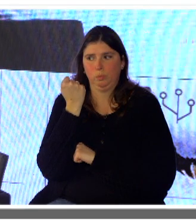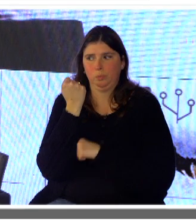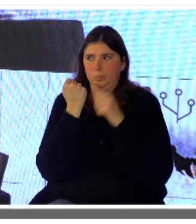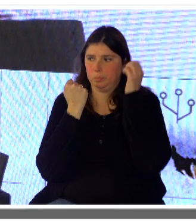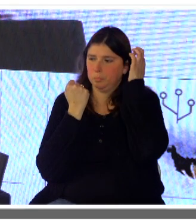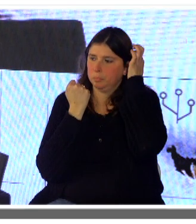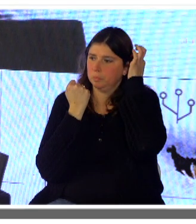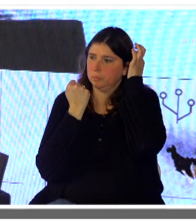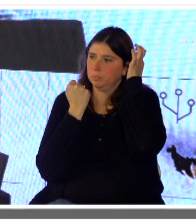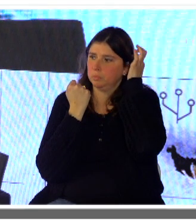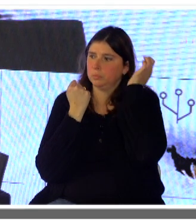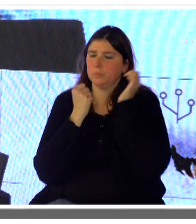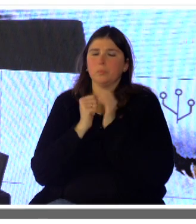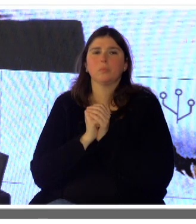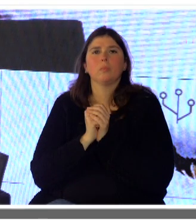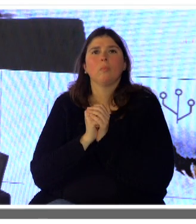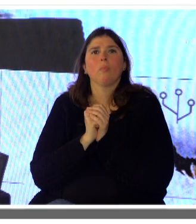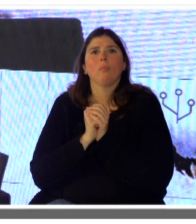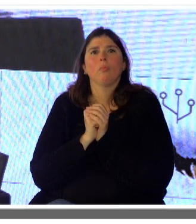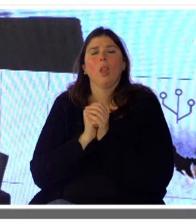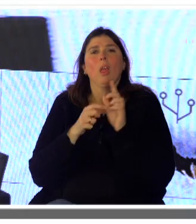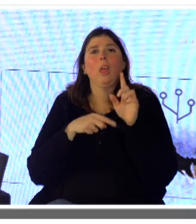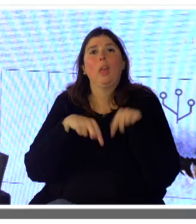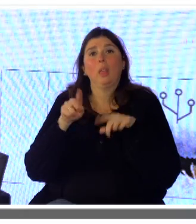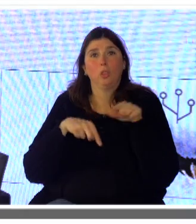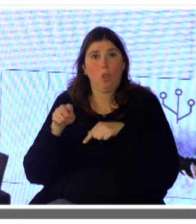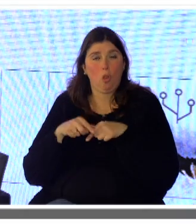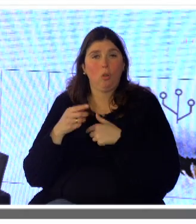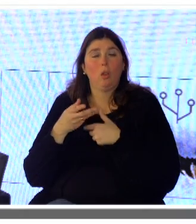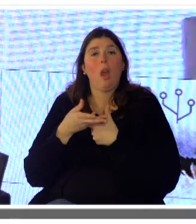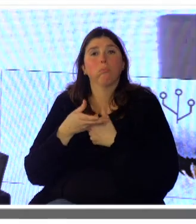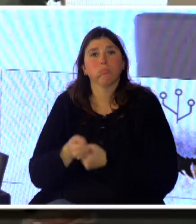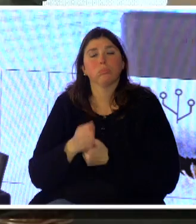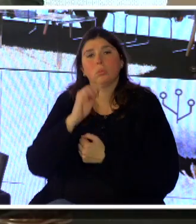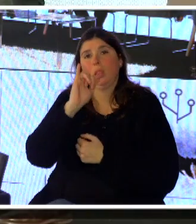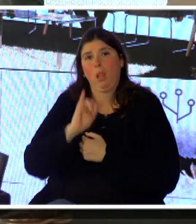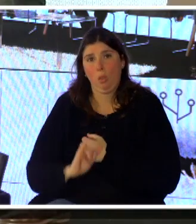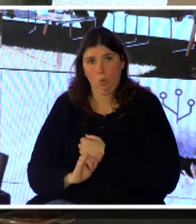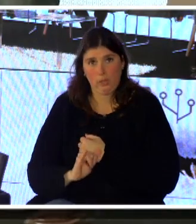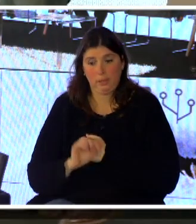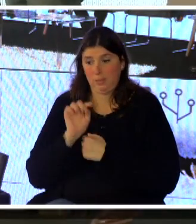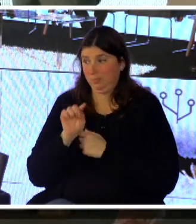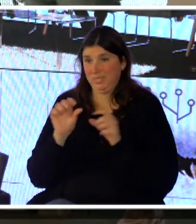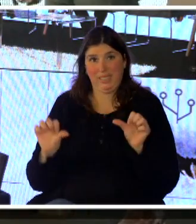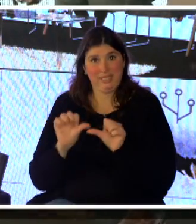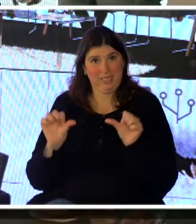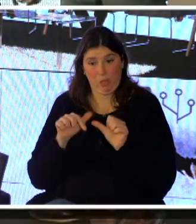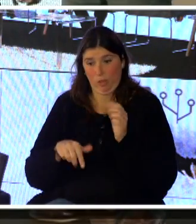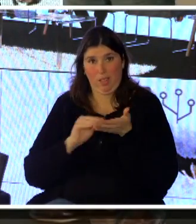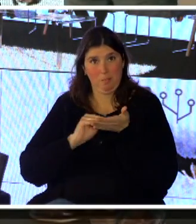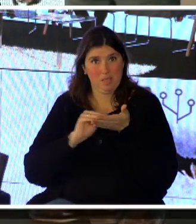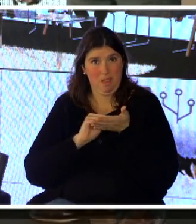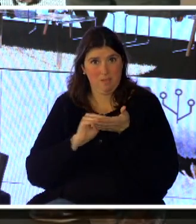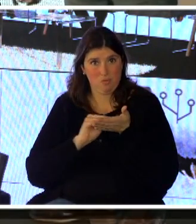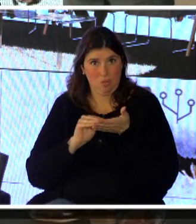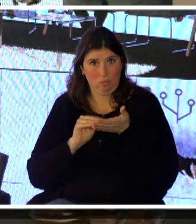mejor allí. Que están allí, que son la gestión apoyada en indicadores que está llevando adelante esta administración, un